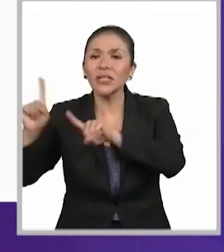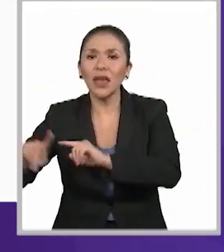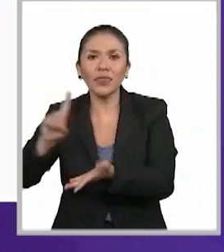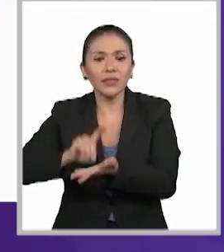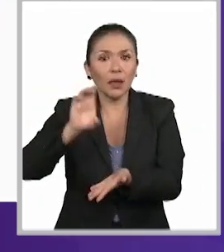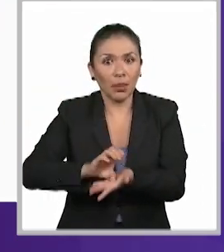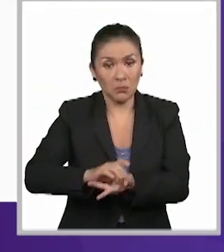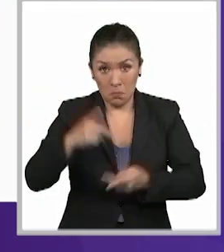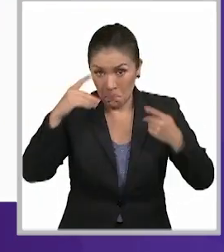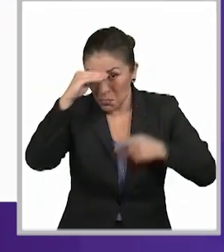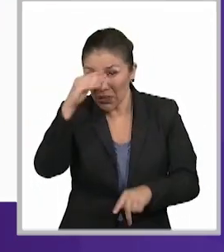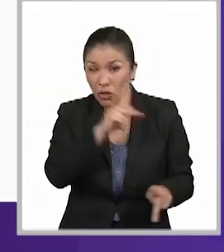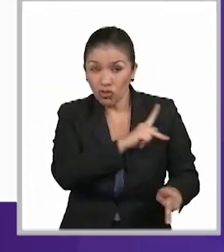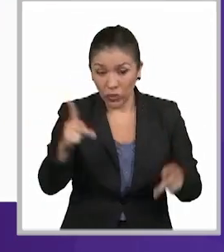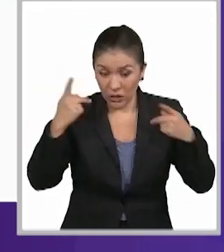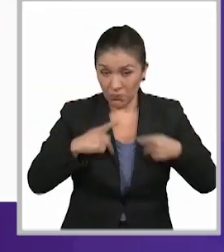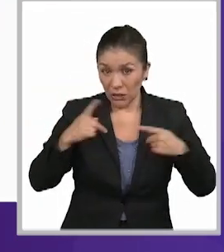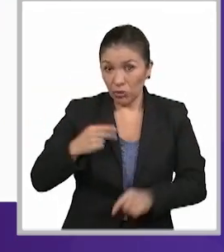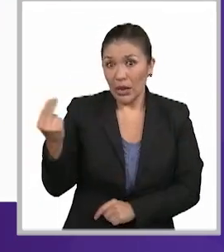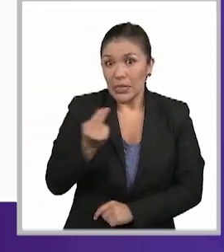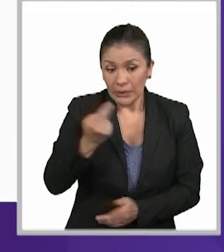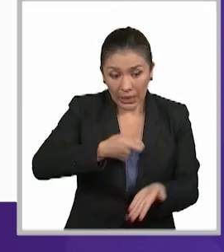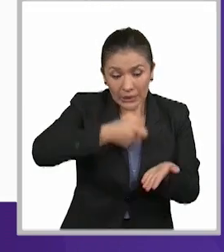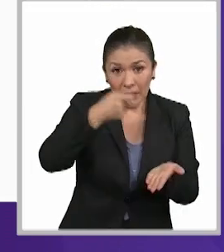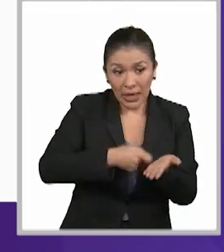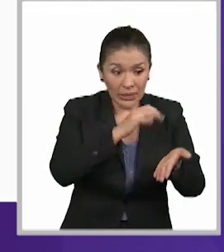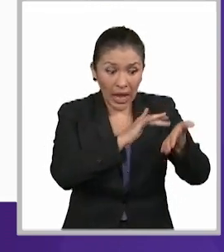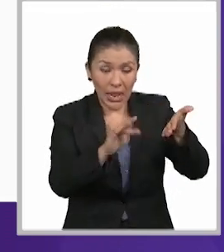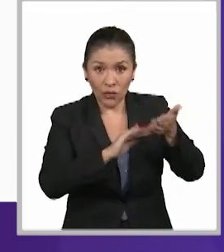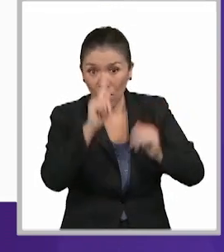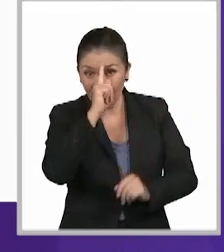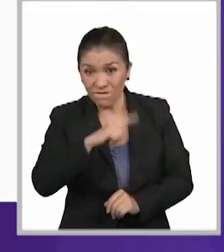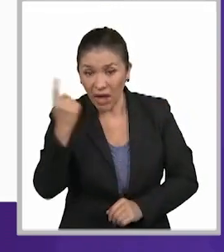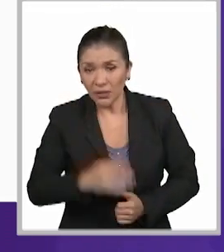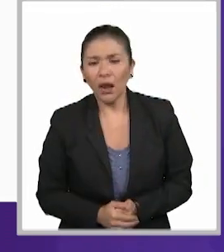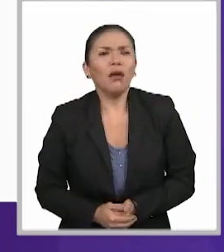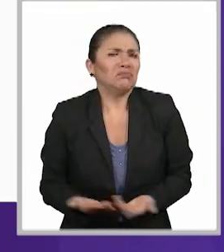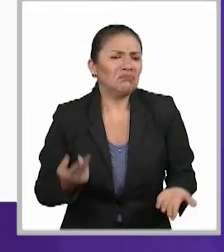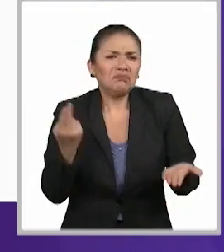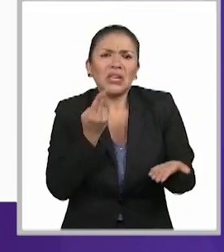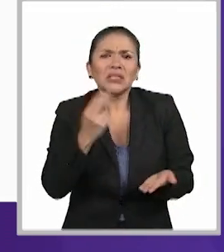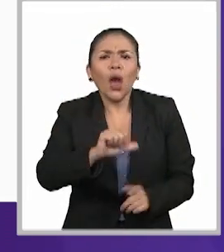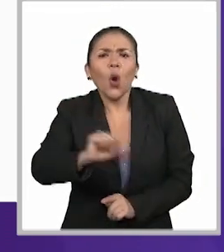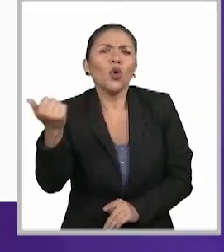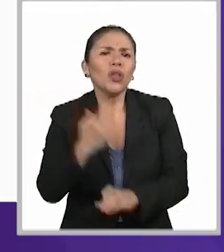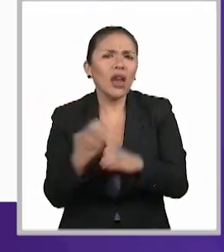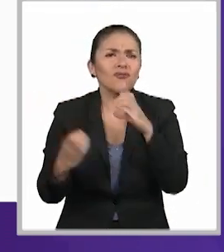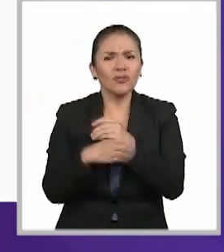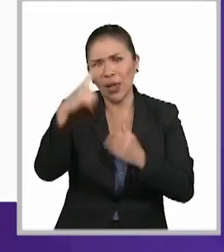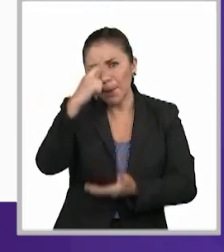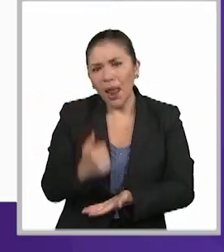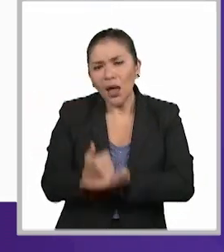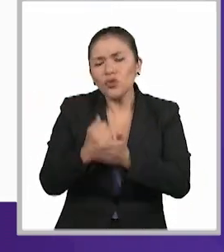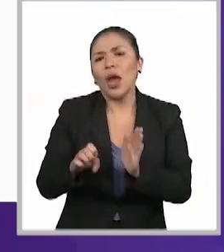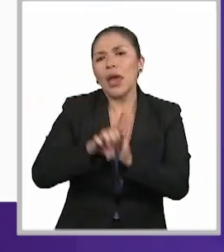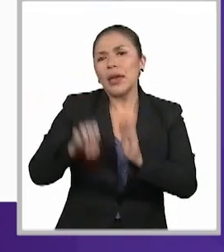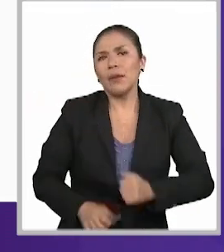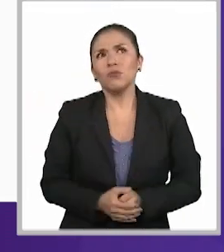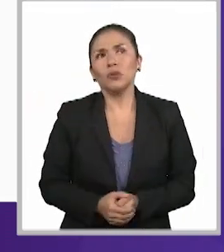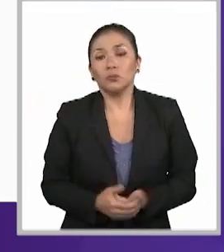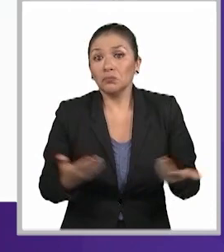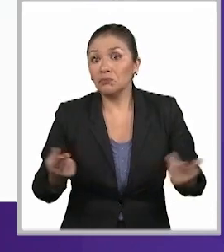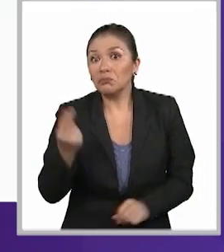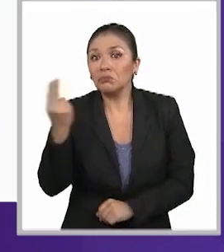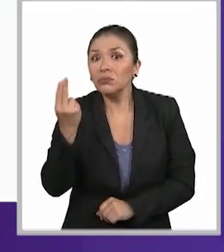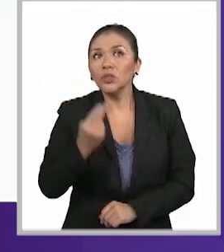discapacidad. No todas las personas necesitan una sentencia de lectura fácil y tal vez necesitan algo distinto, ¿no? Como decíamos